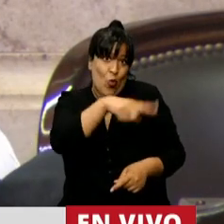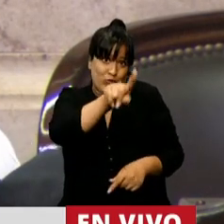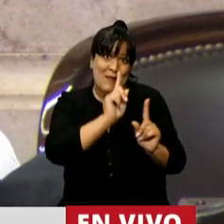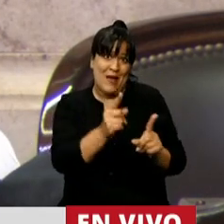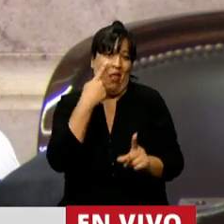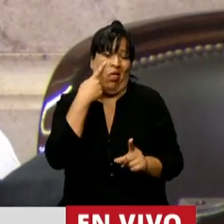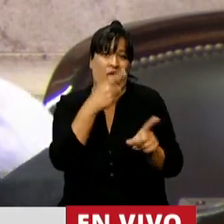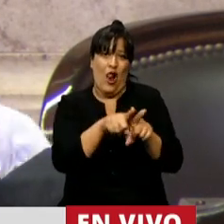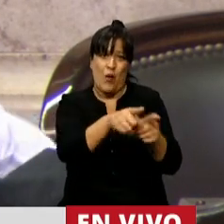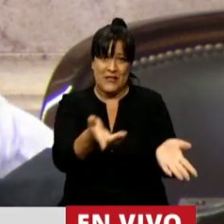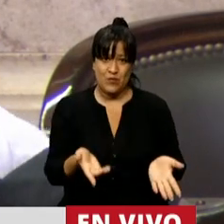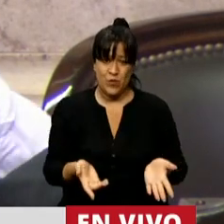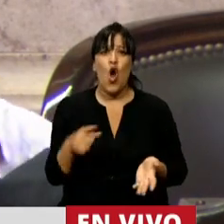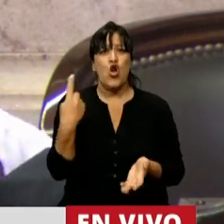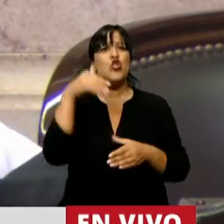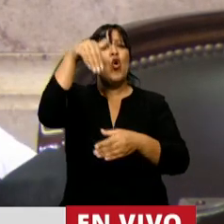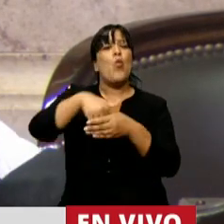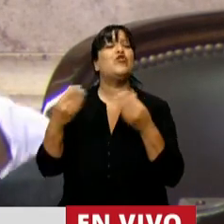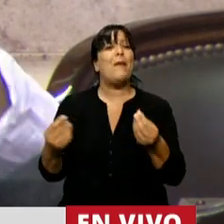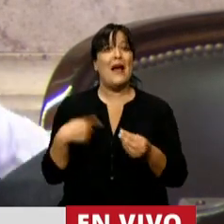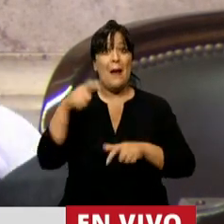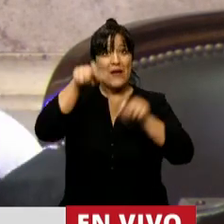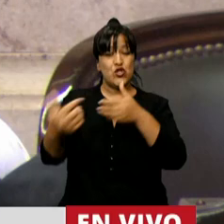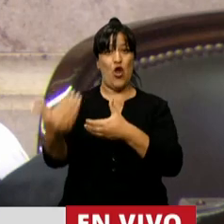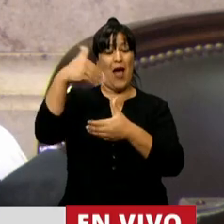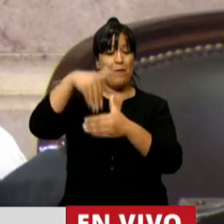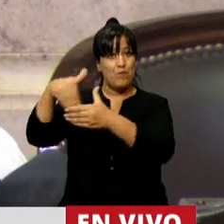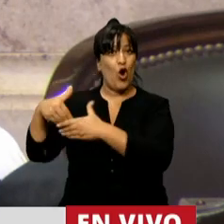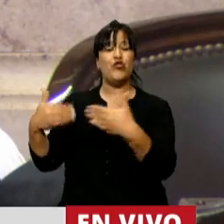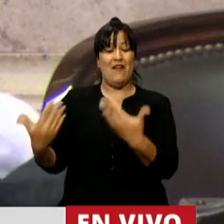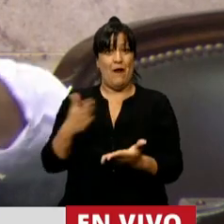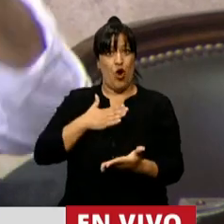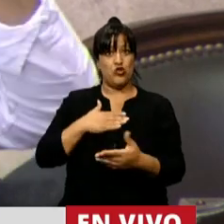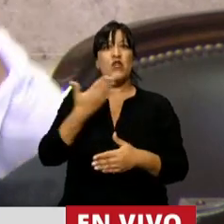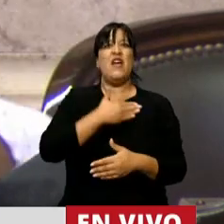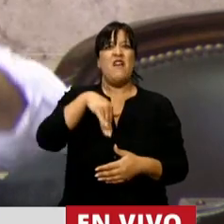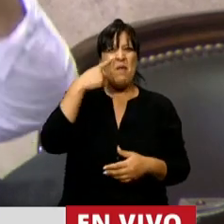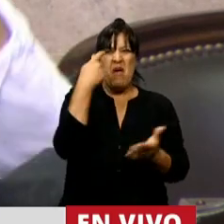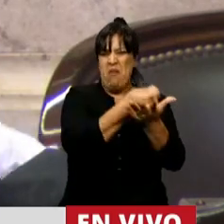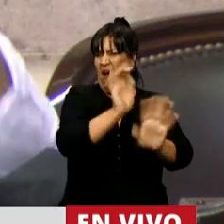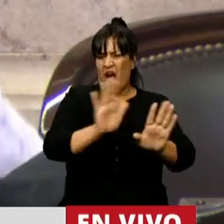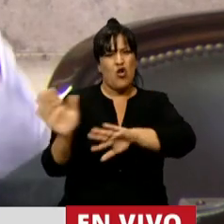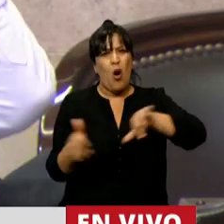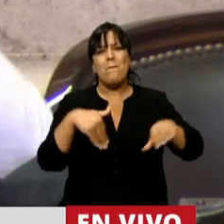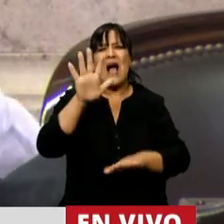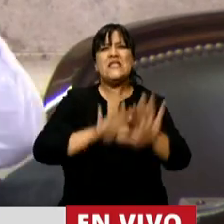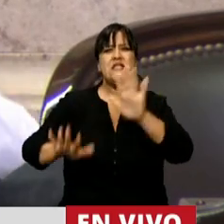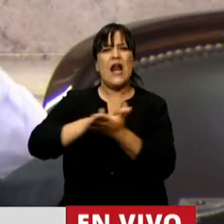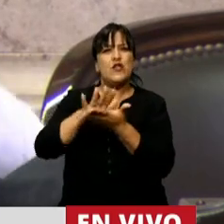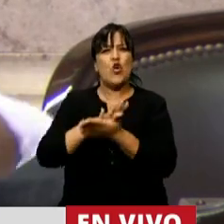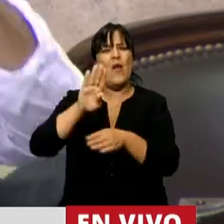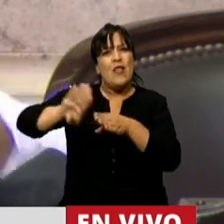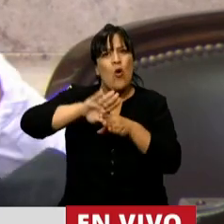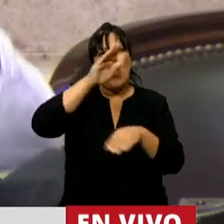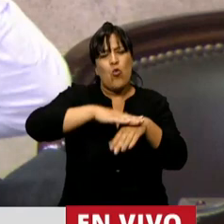ellos, presidente. Nosotros fuimos votados justamente no para ajustar y pagar al FMI, sino para reestructurar y resolver el problema de la deuda